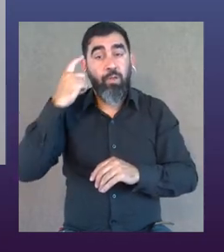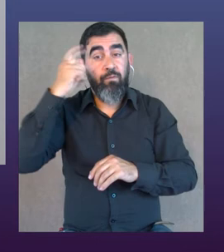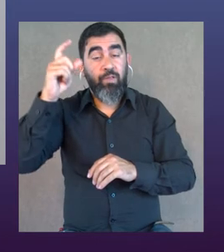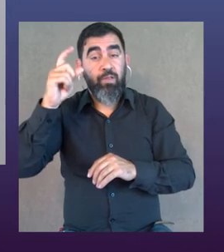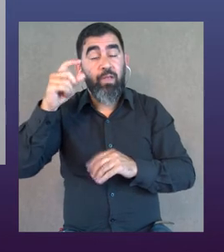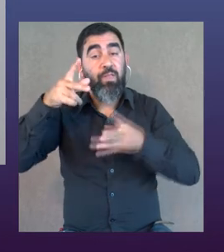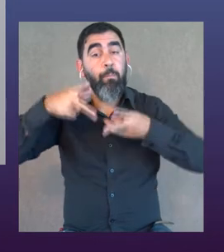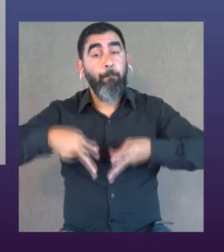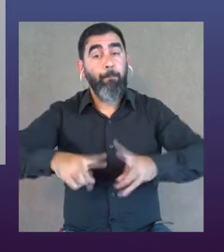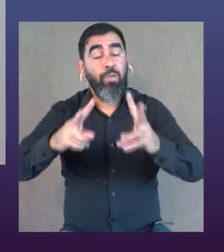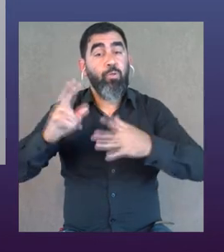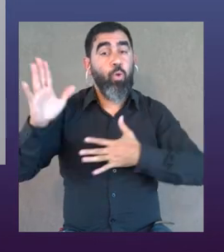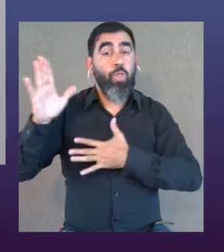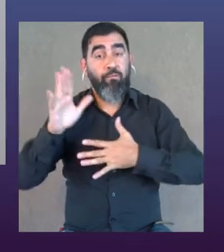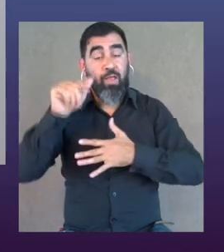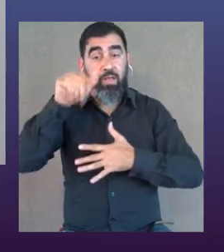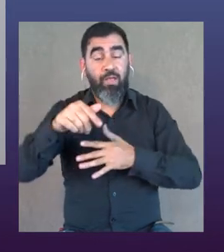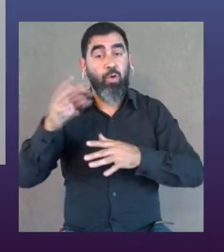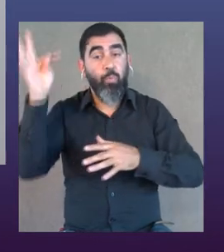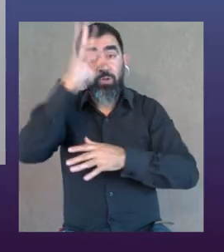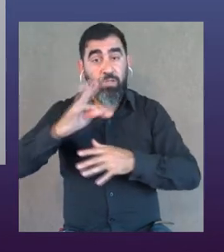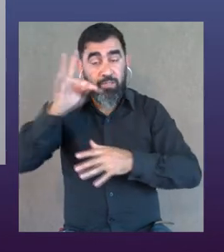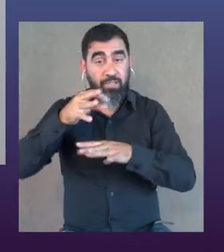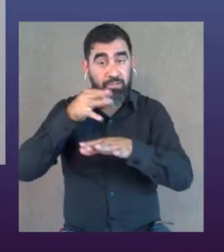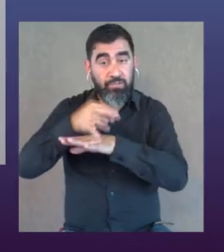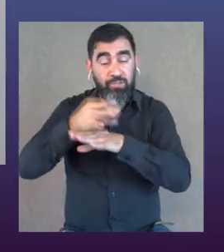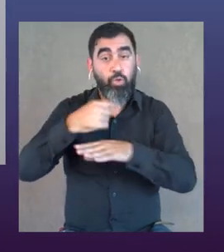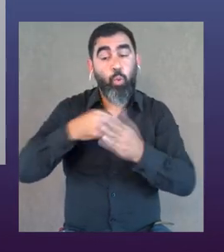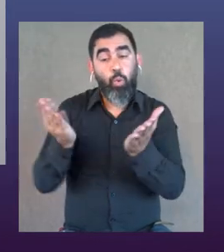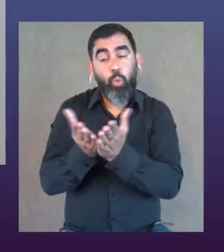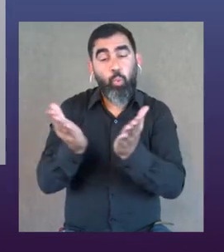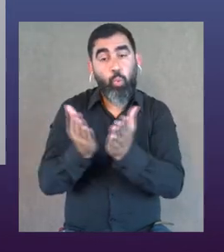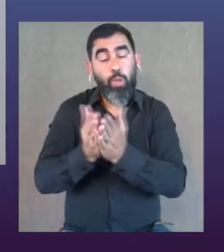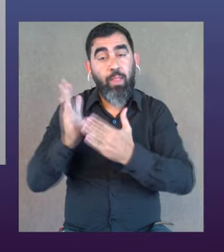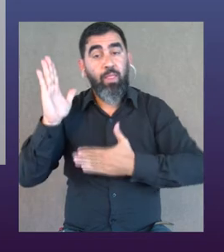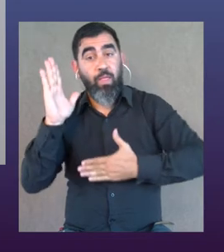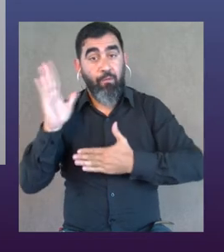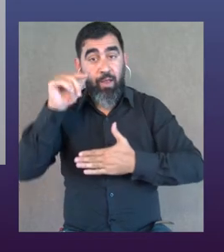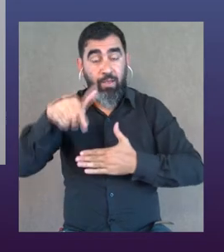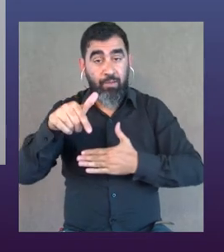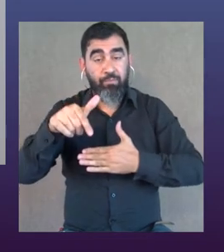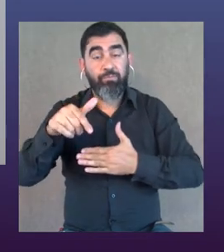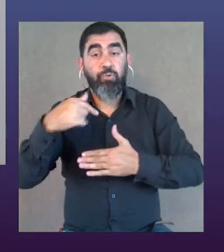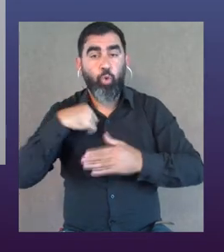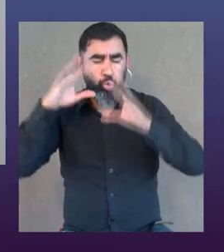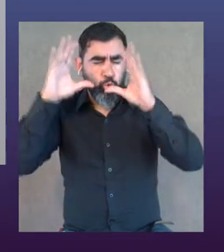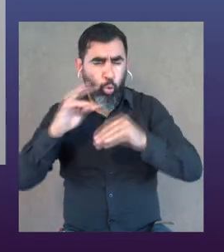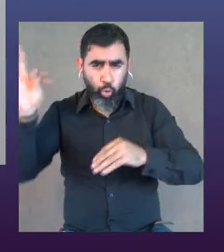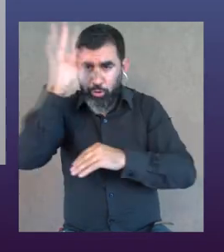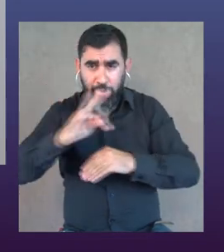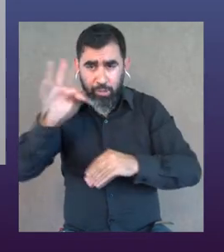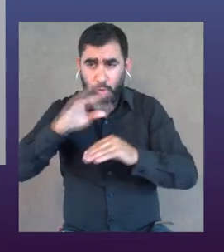vino Alito Alessi, que es el creador de la metodología de danza-dansability, a dar un taller. Yo era estudiante de danza